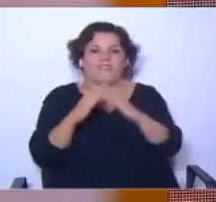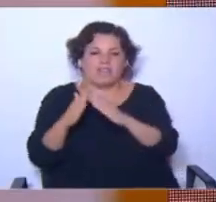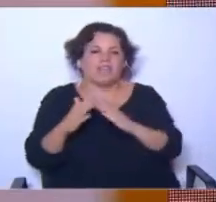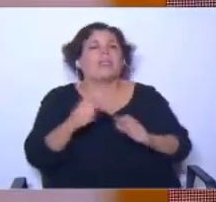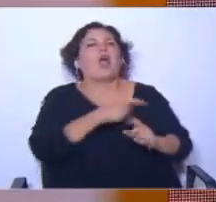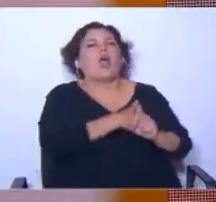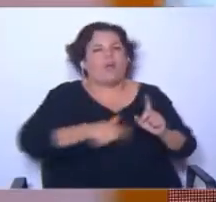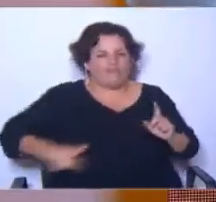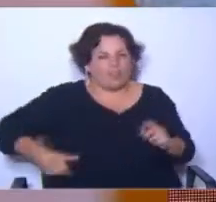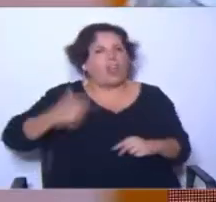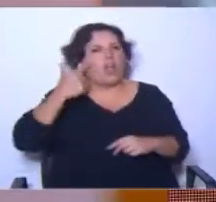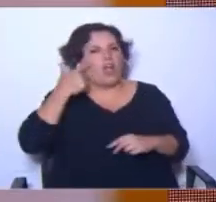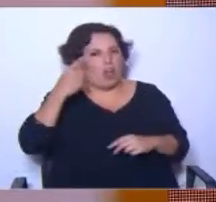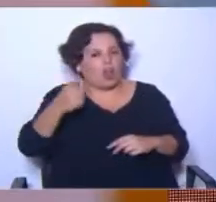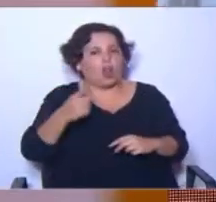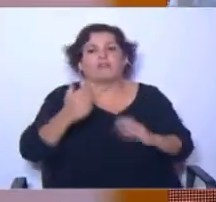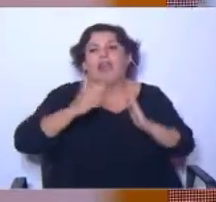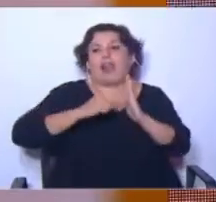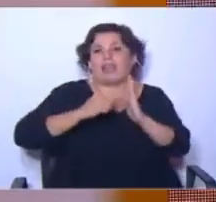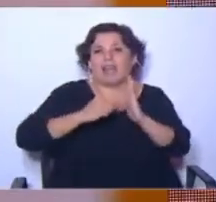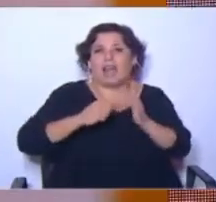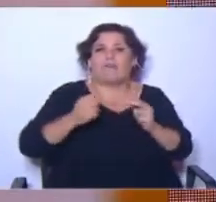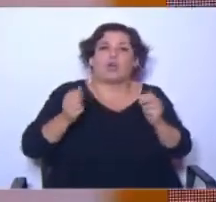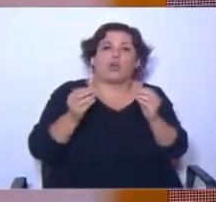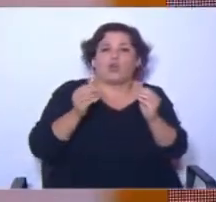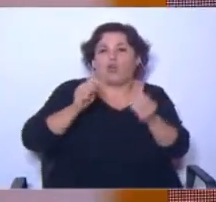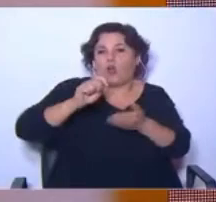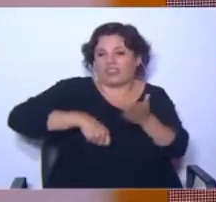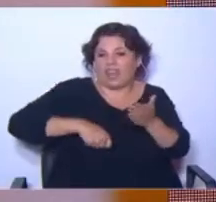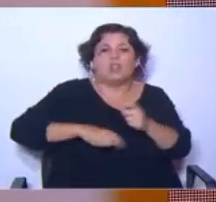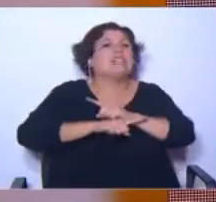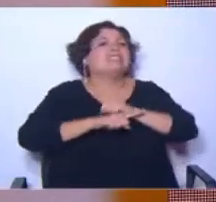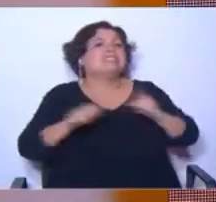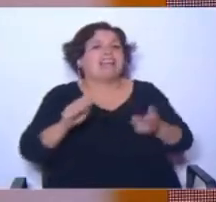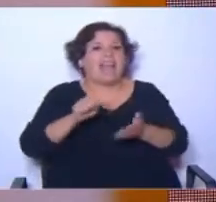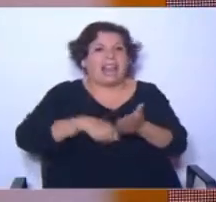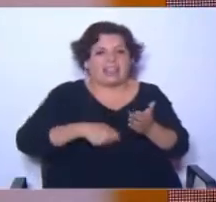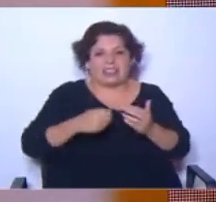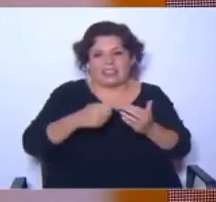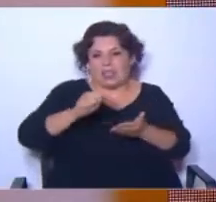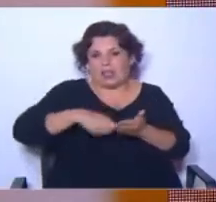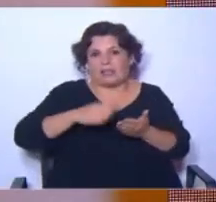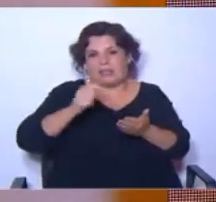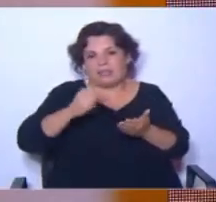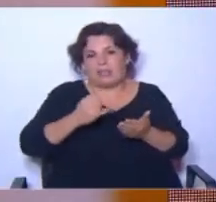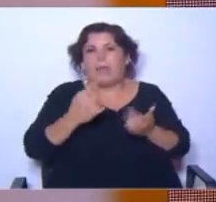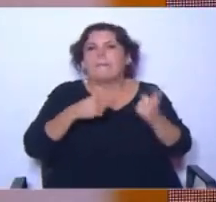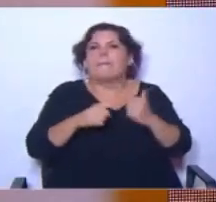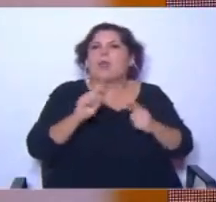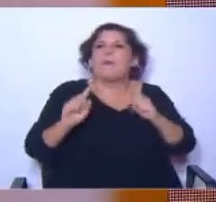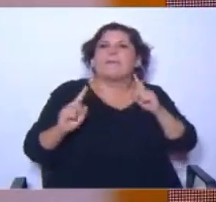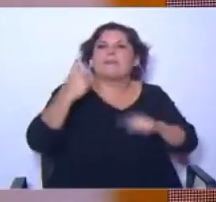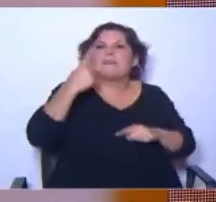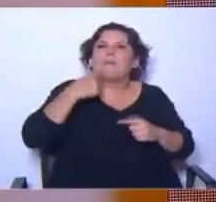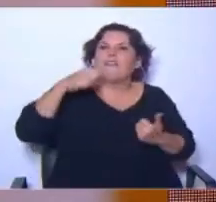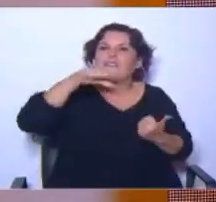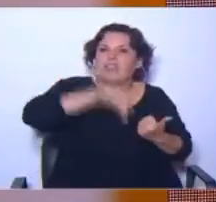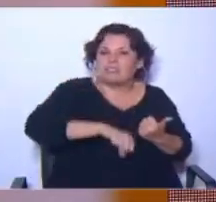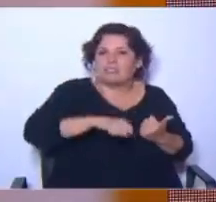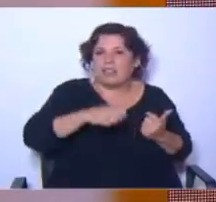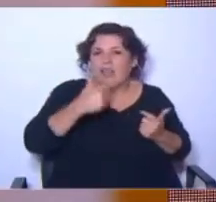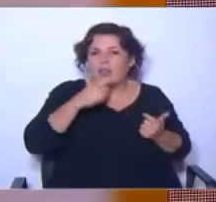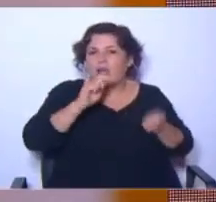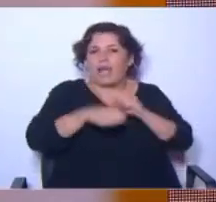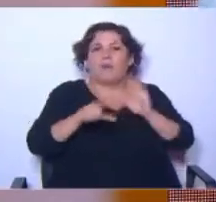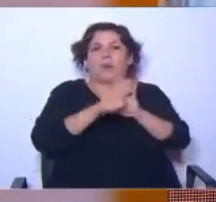la conoce, alquilaban con contrato y sin garantía. ¿Qué sabemos de este universo que es el principal afectado con este cambio